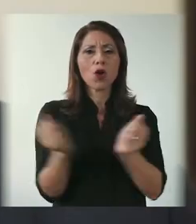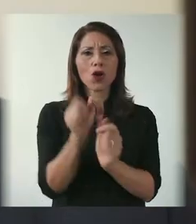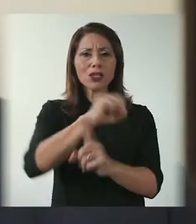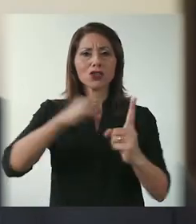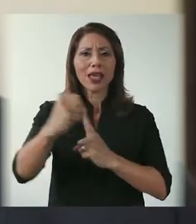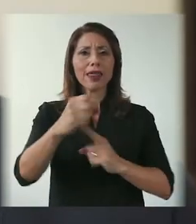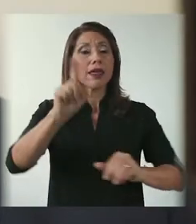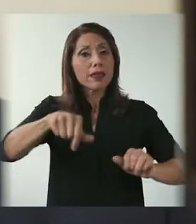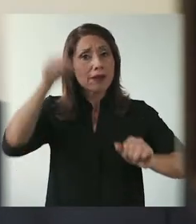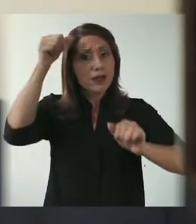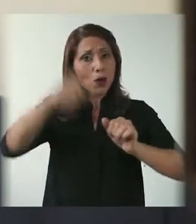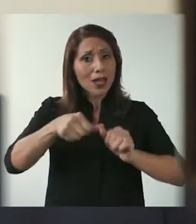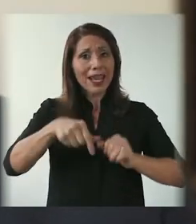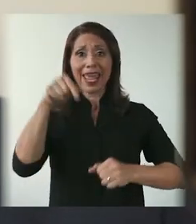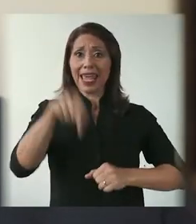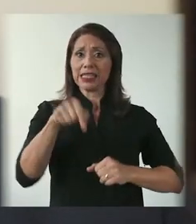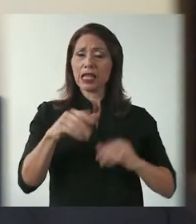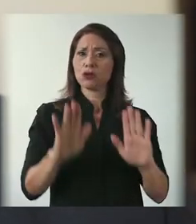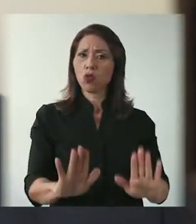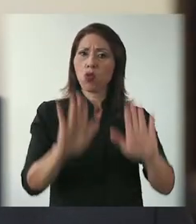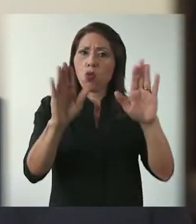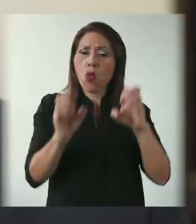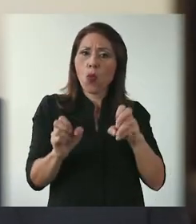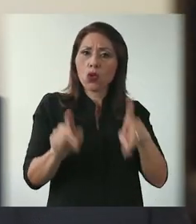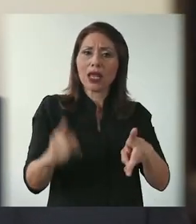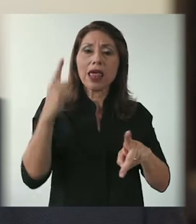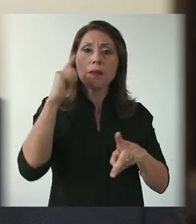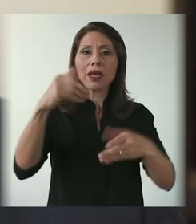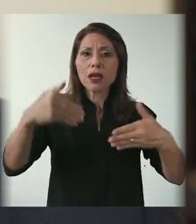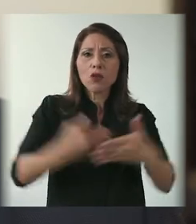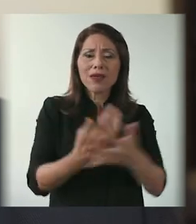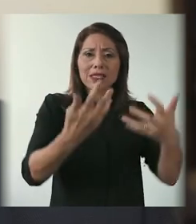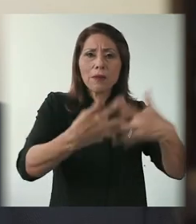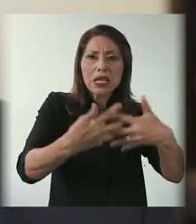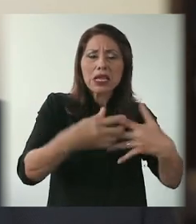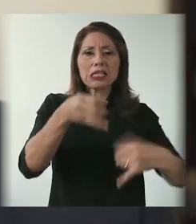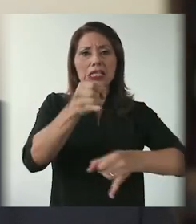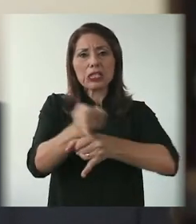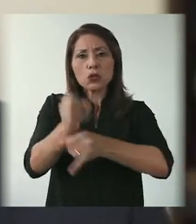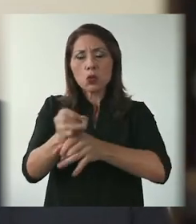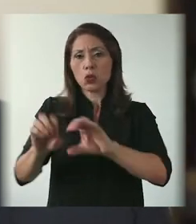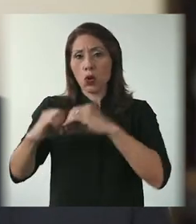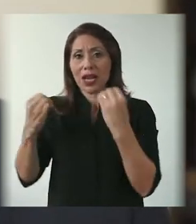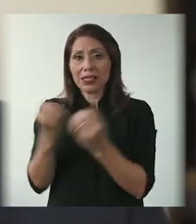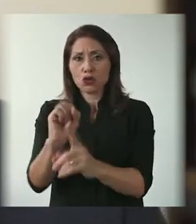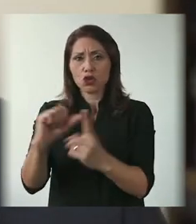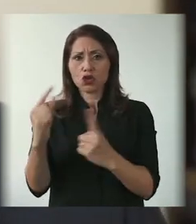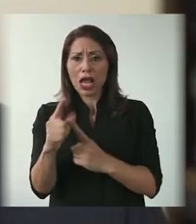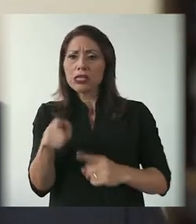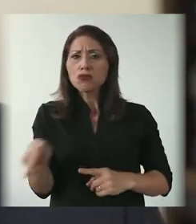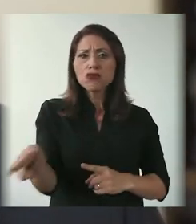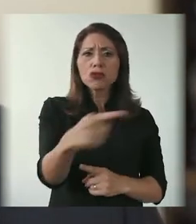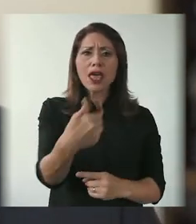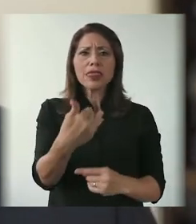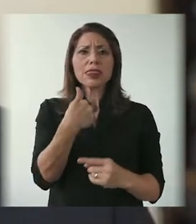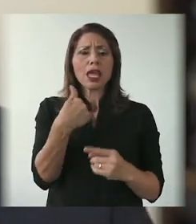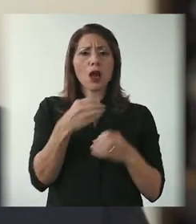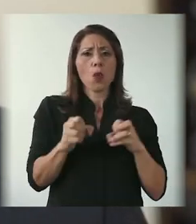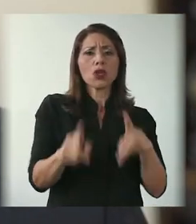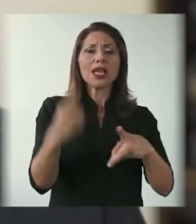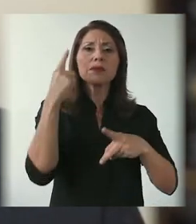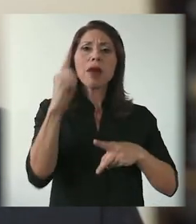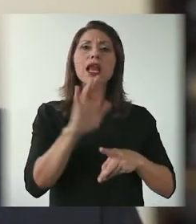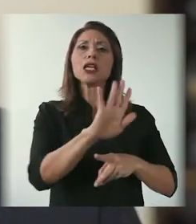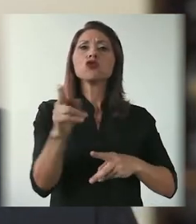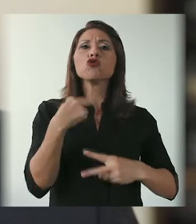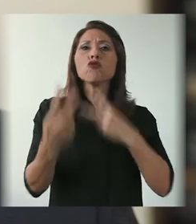sociedad. Hay que recordar que esta es una enorme oportunidad para que nuevas empresas, instituciones y organizaciones sociales cuenten con espacios